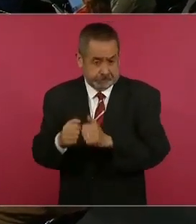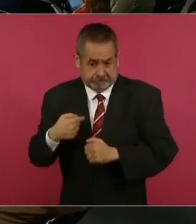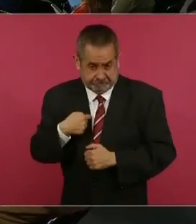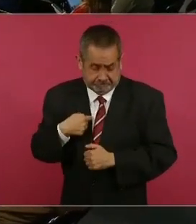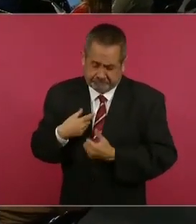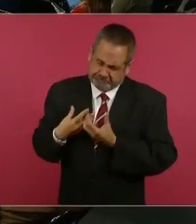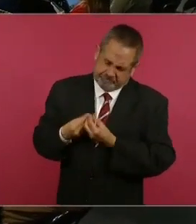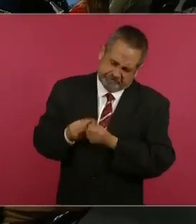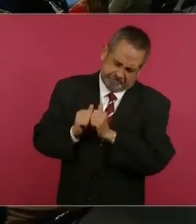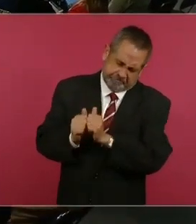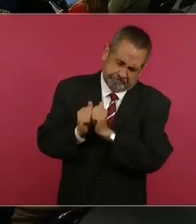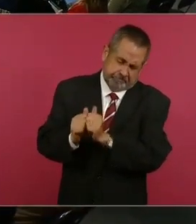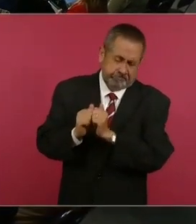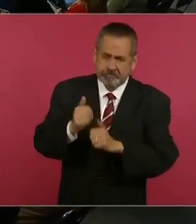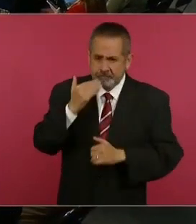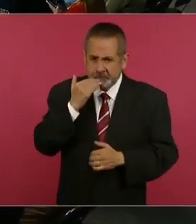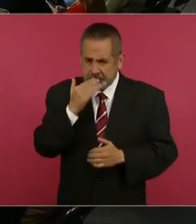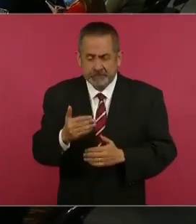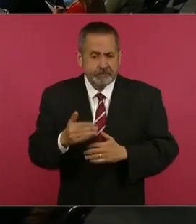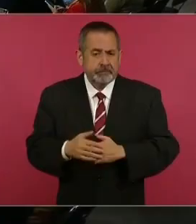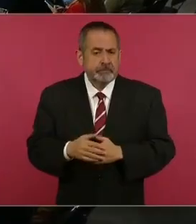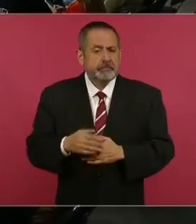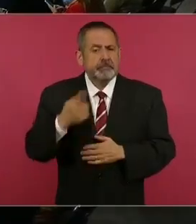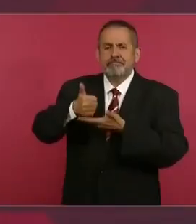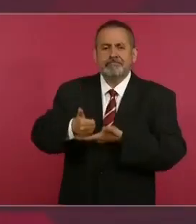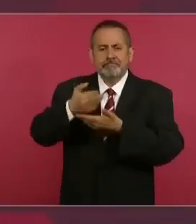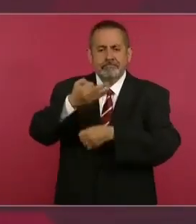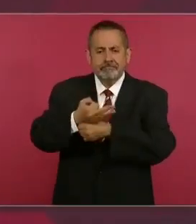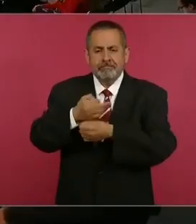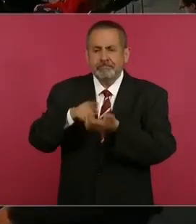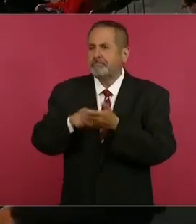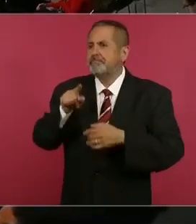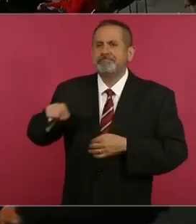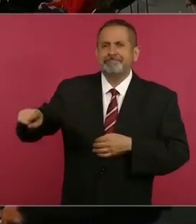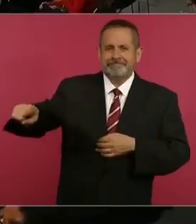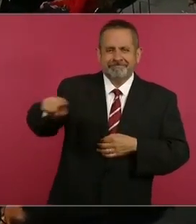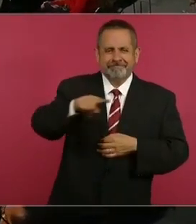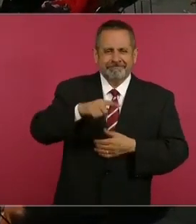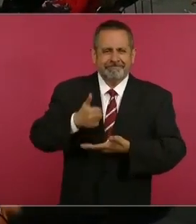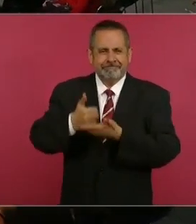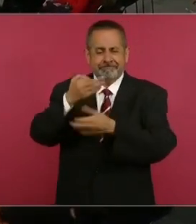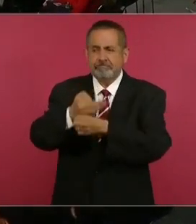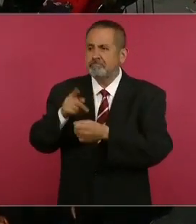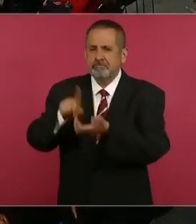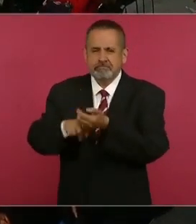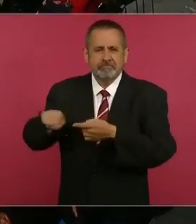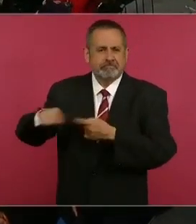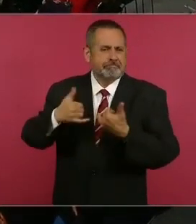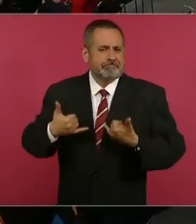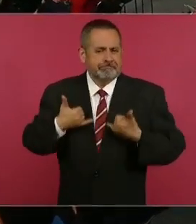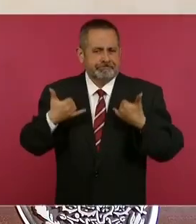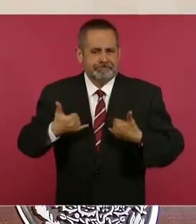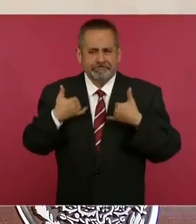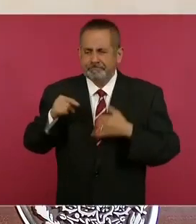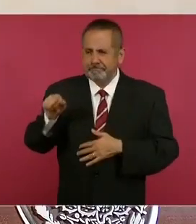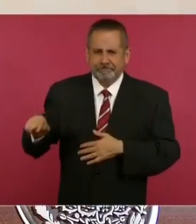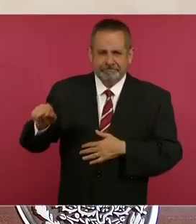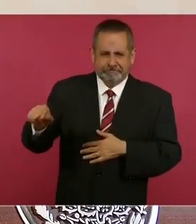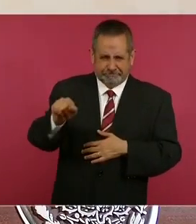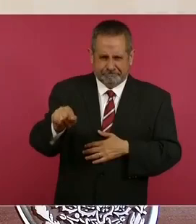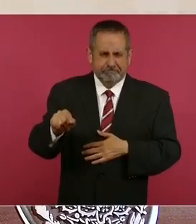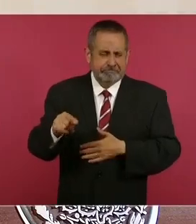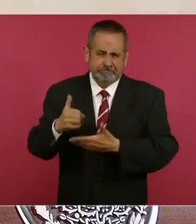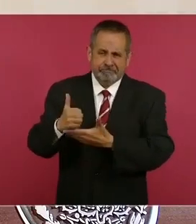para que es de los jóvenes que